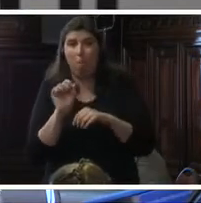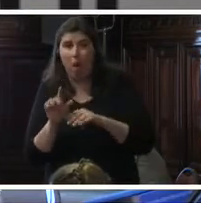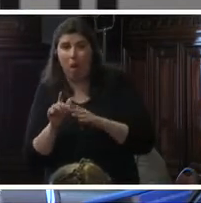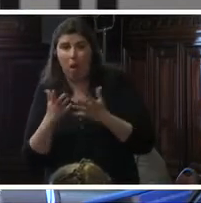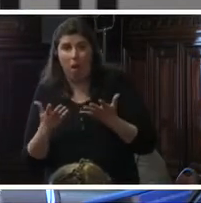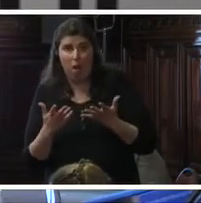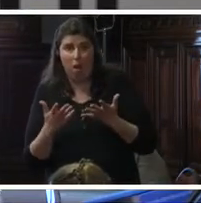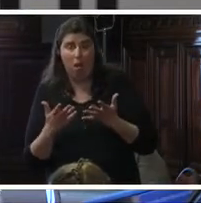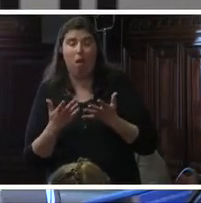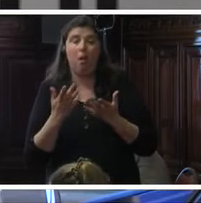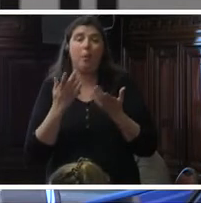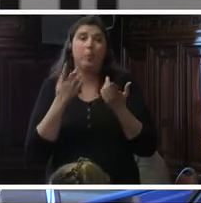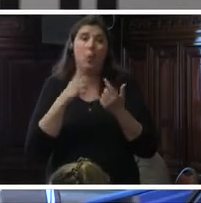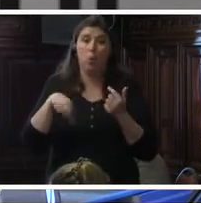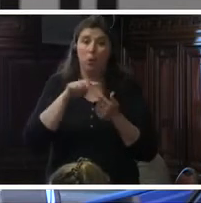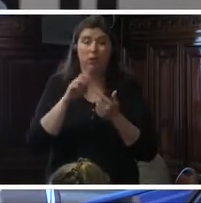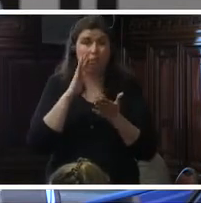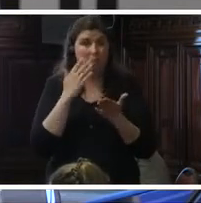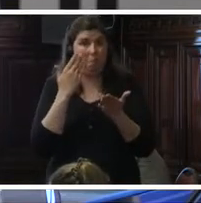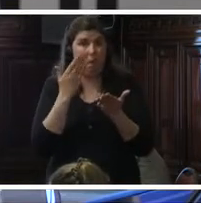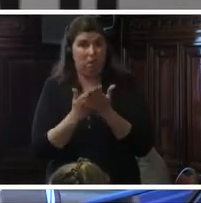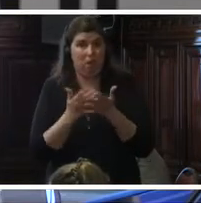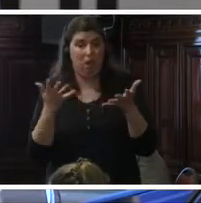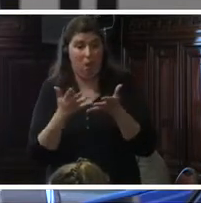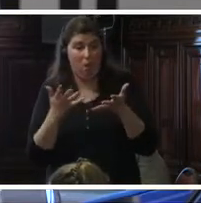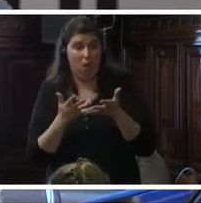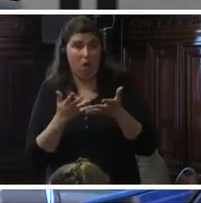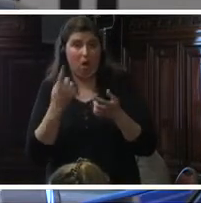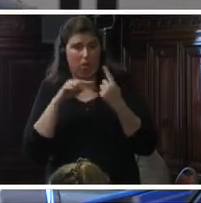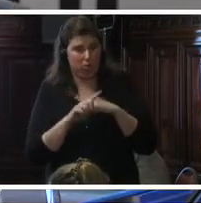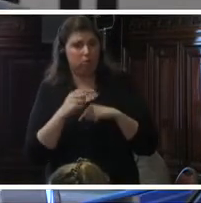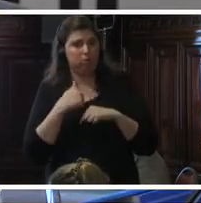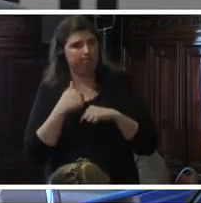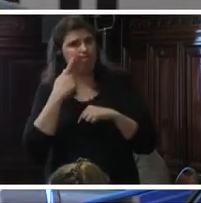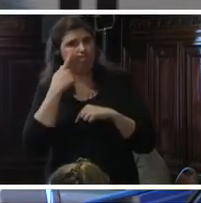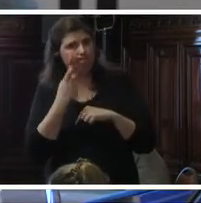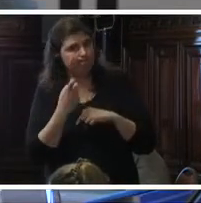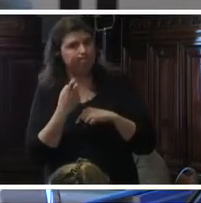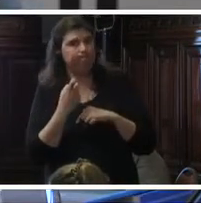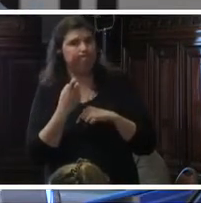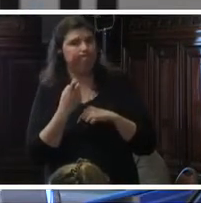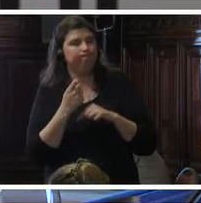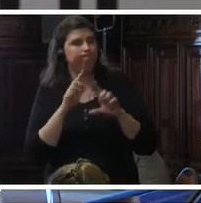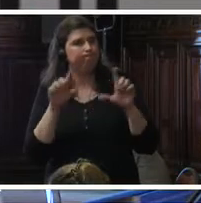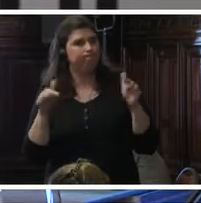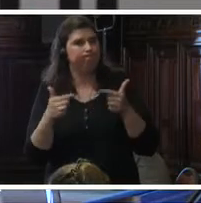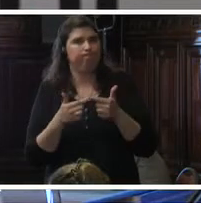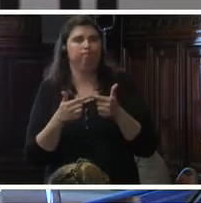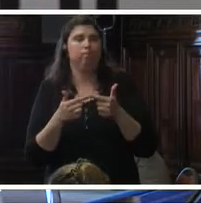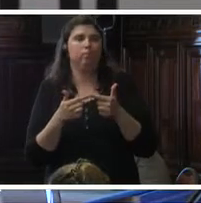me confirma y reafirma que no hay